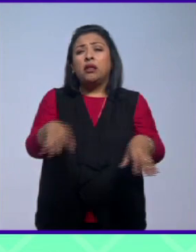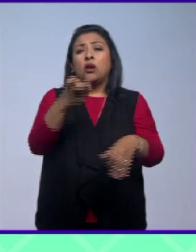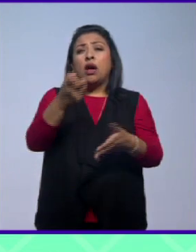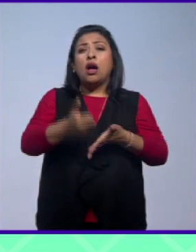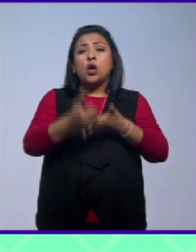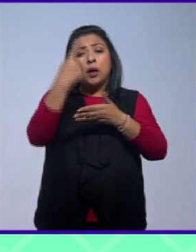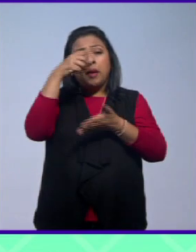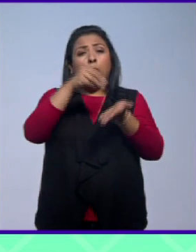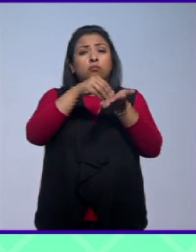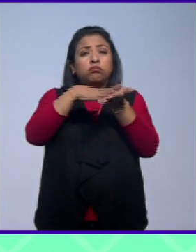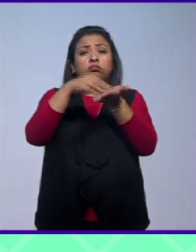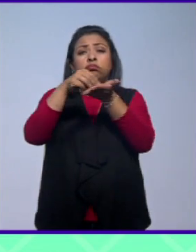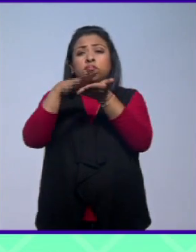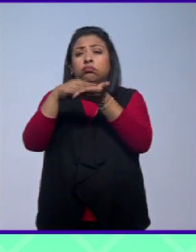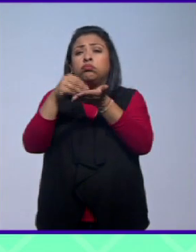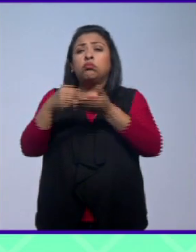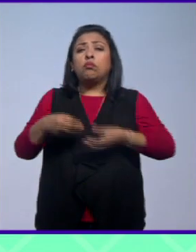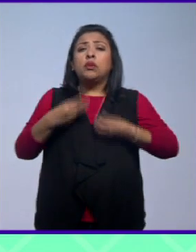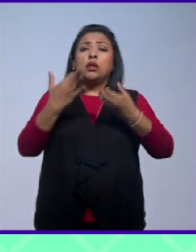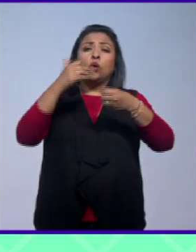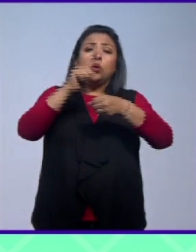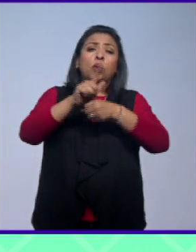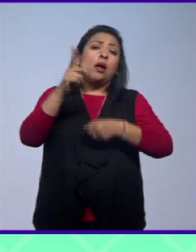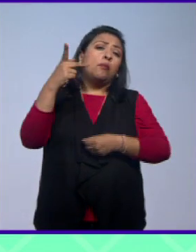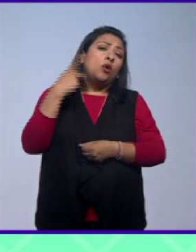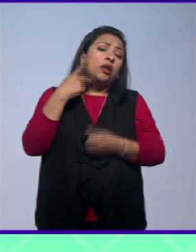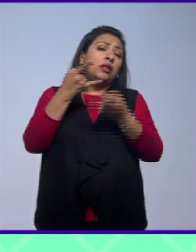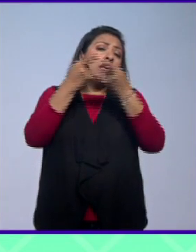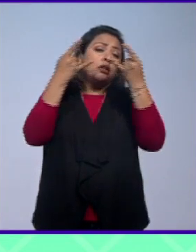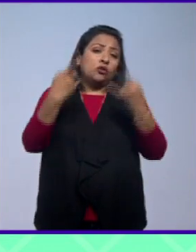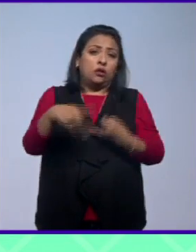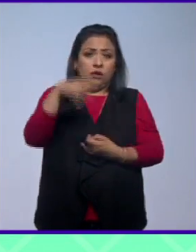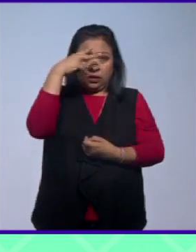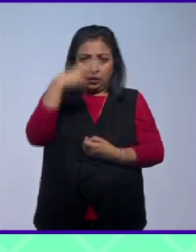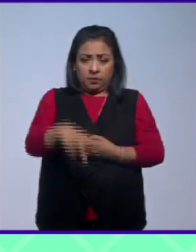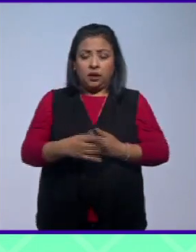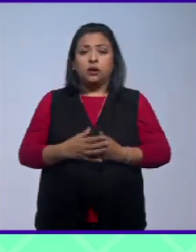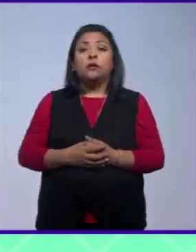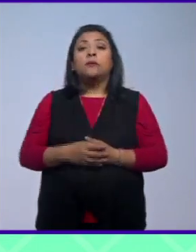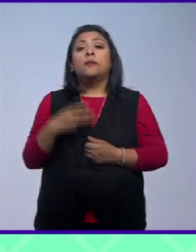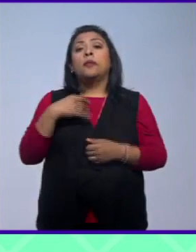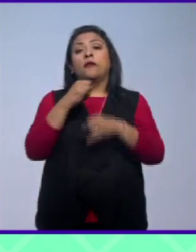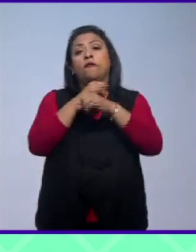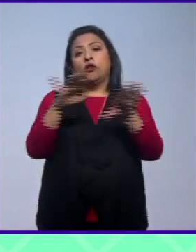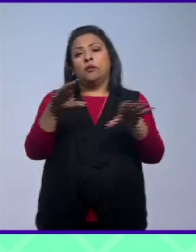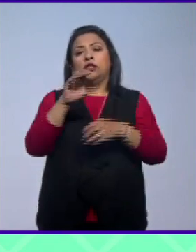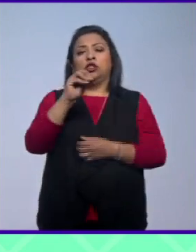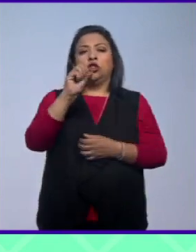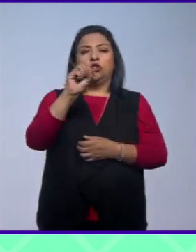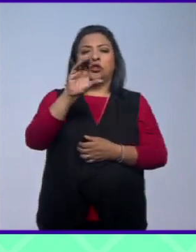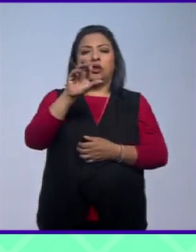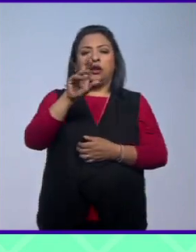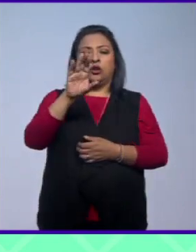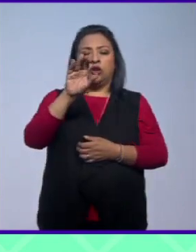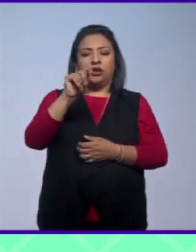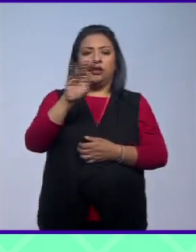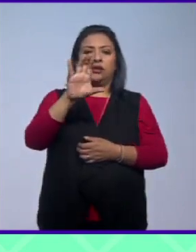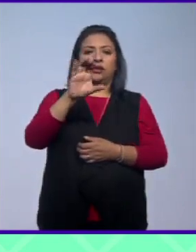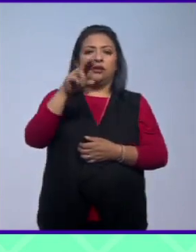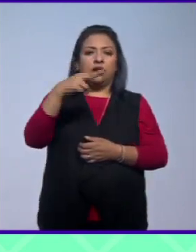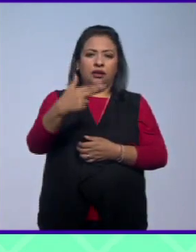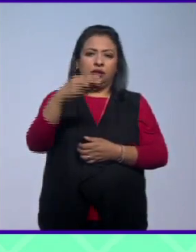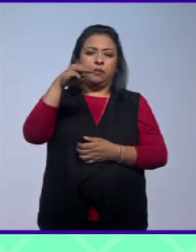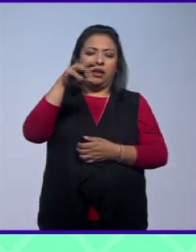medio para registrar la vida cultural política e histórica de México Con información de Oscar Cortés César H.